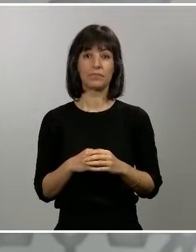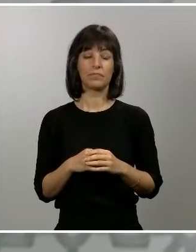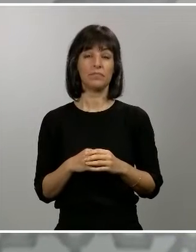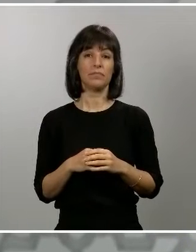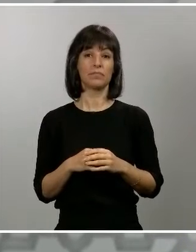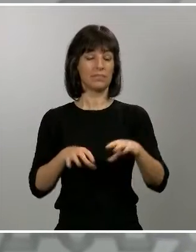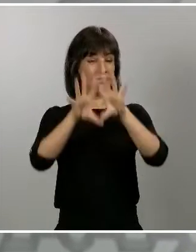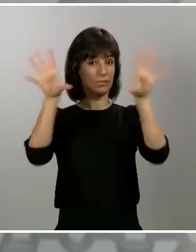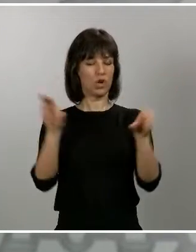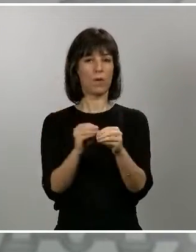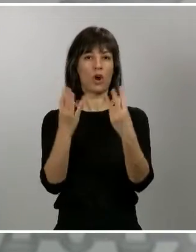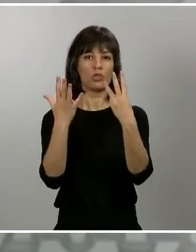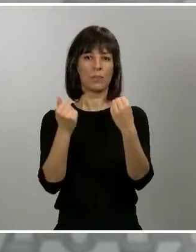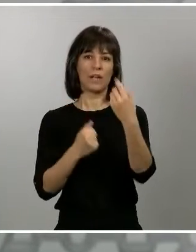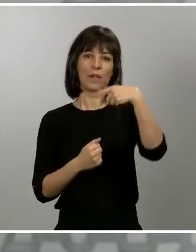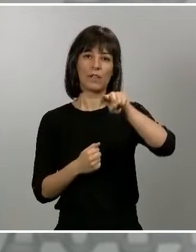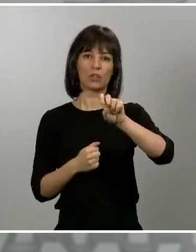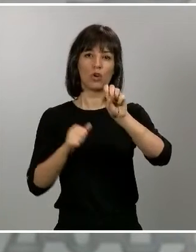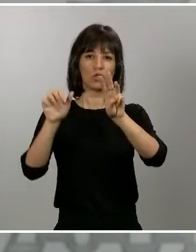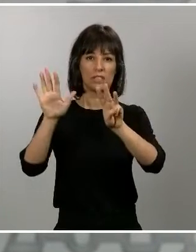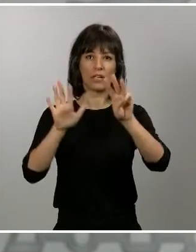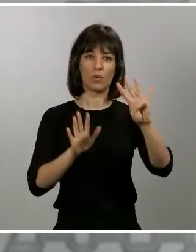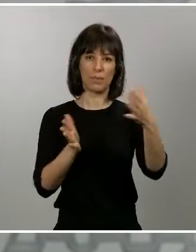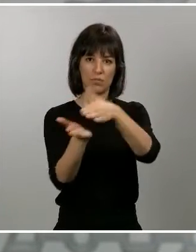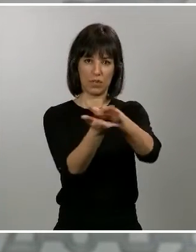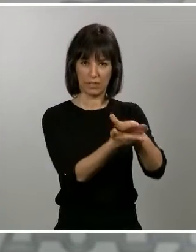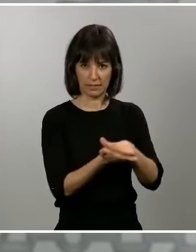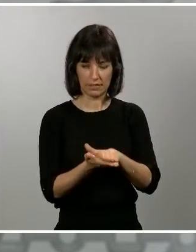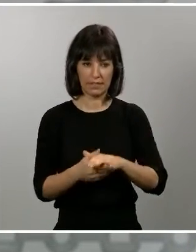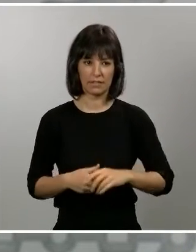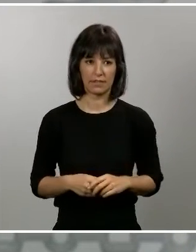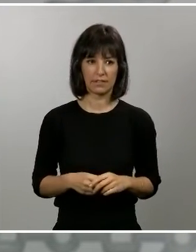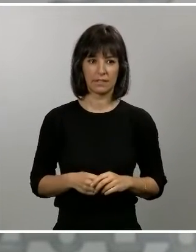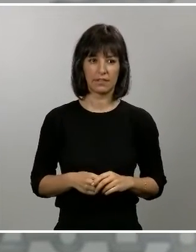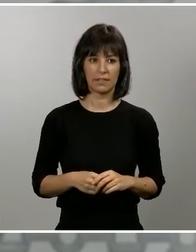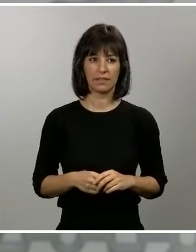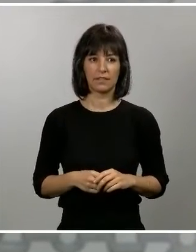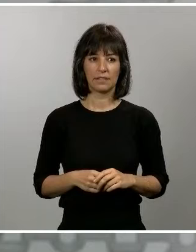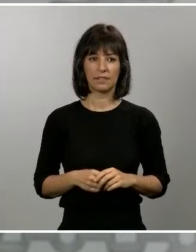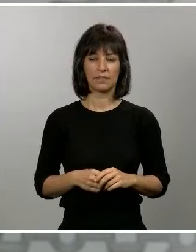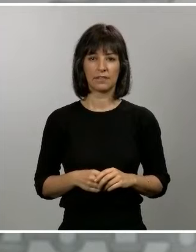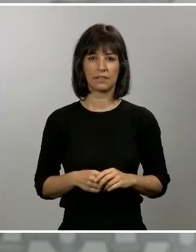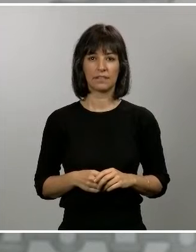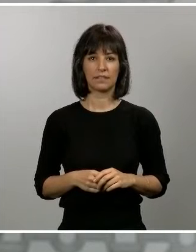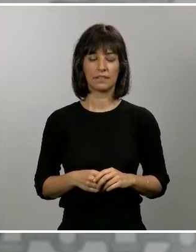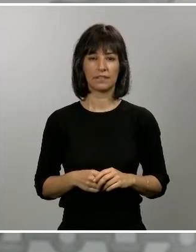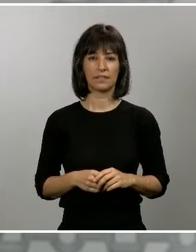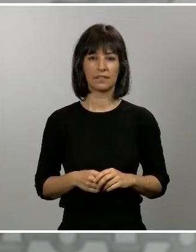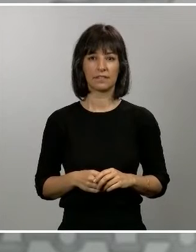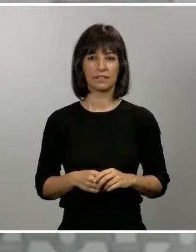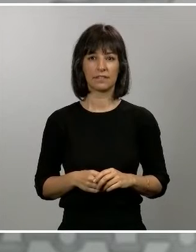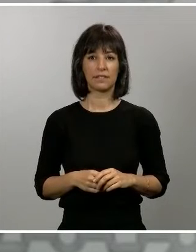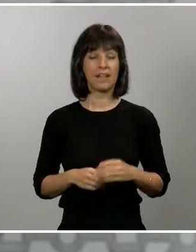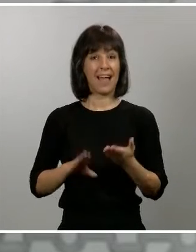.189 fallecimientos. Sobre los casos que también comentamos cada día dados de alta,